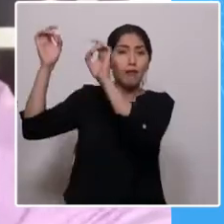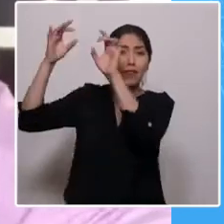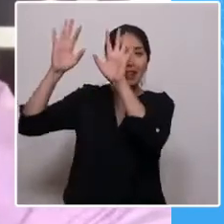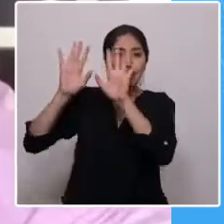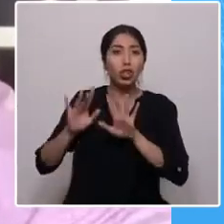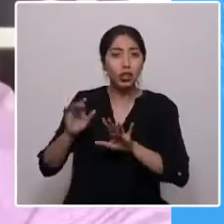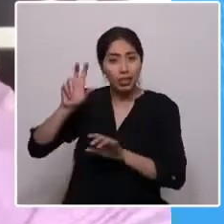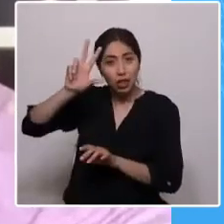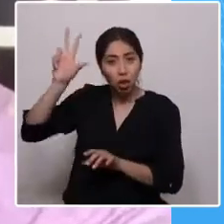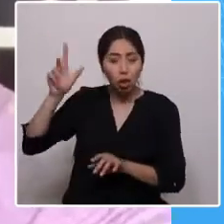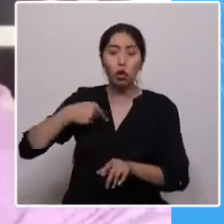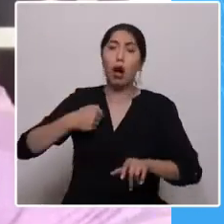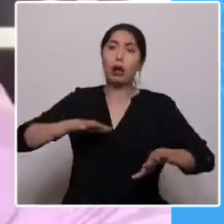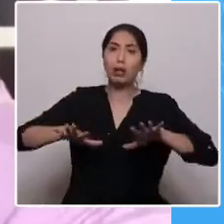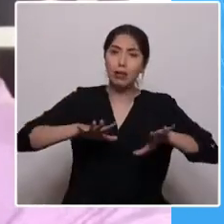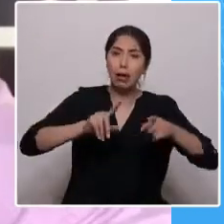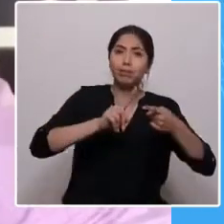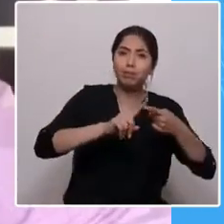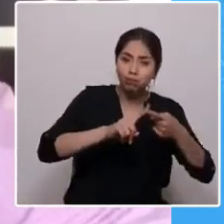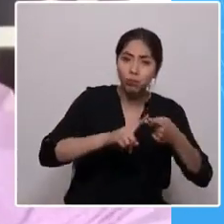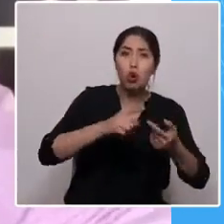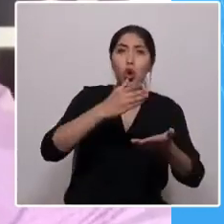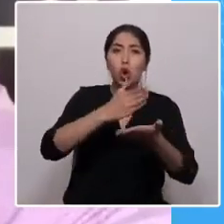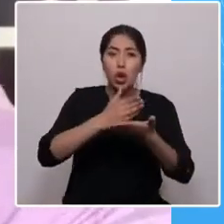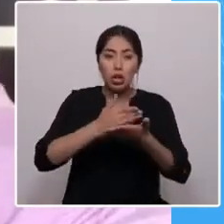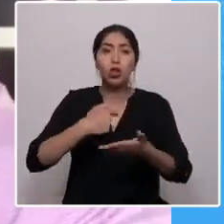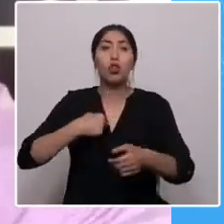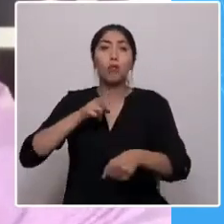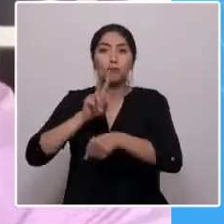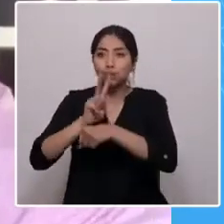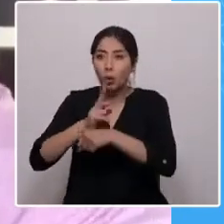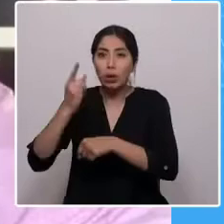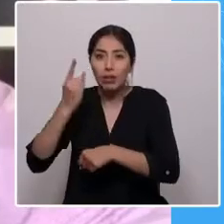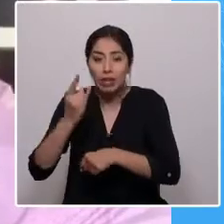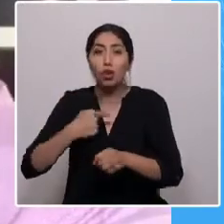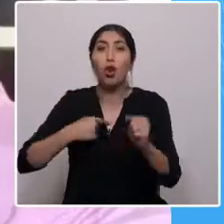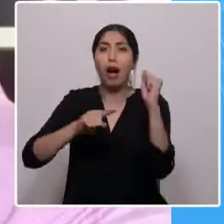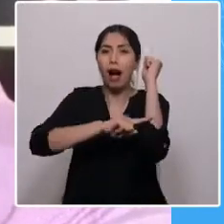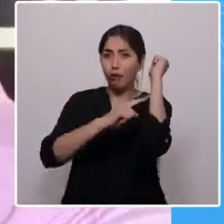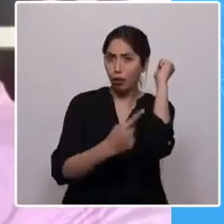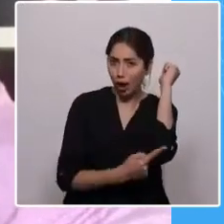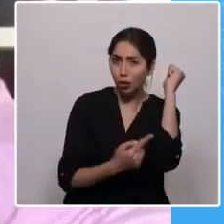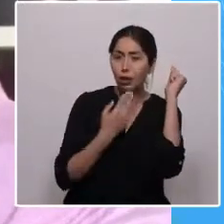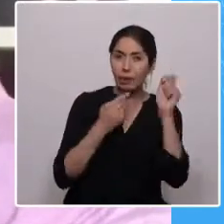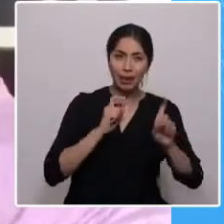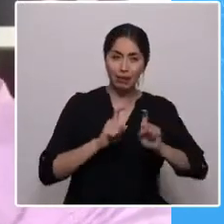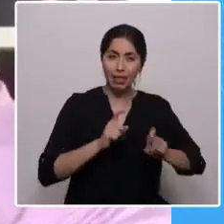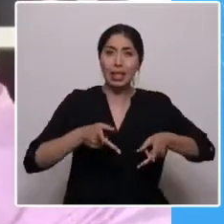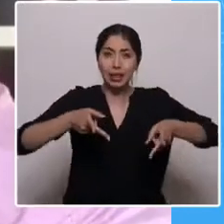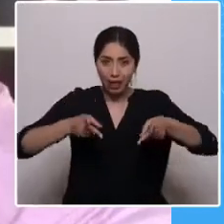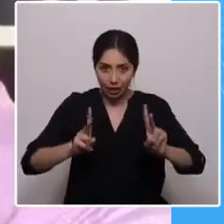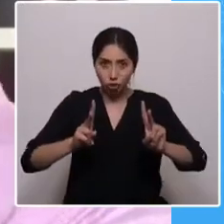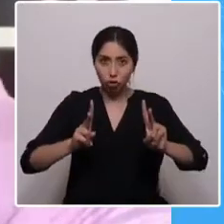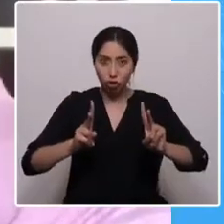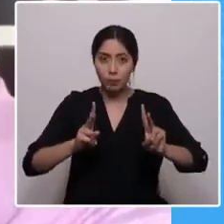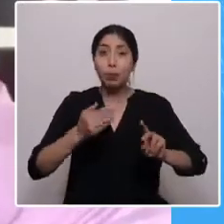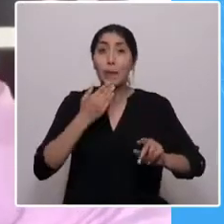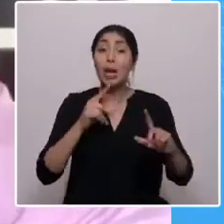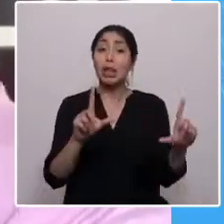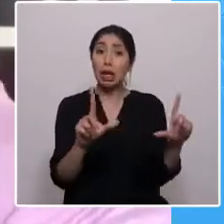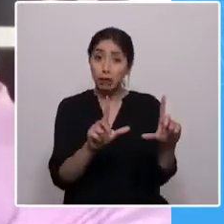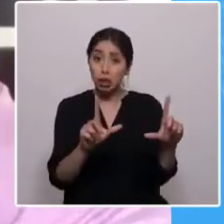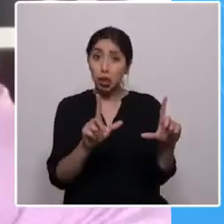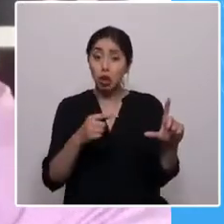Como docente profesional en colegio. Académico en universidad. Abogado litigante en defensa de derechos. Como panelista de televisión. Miembros de